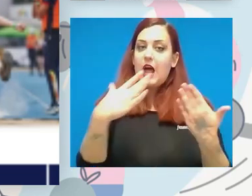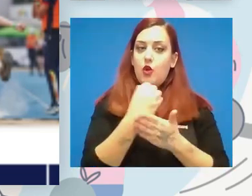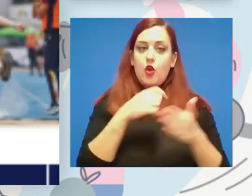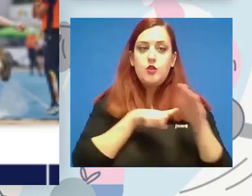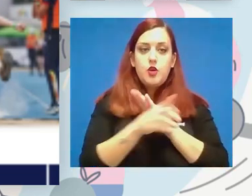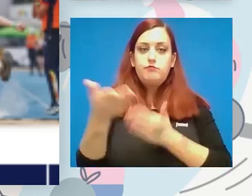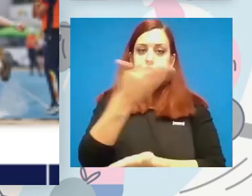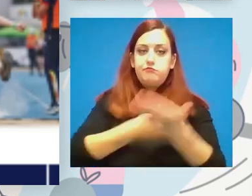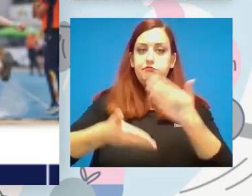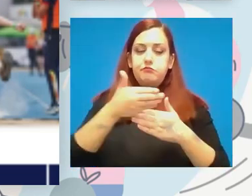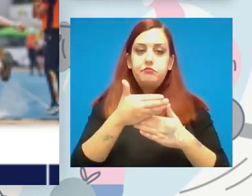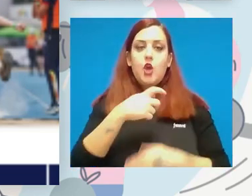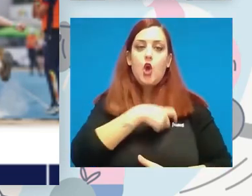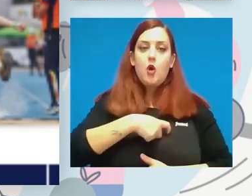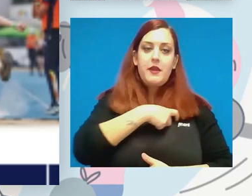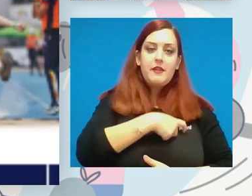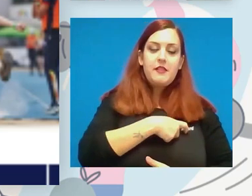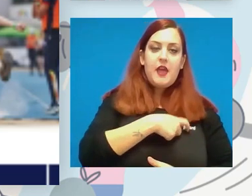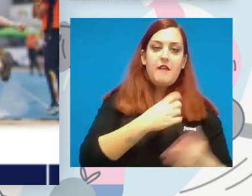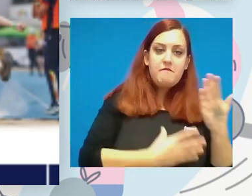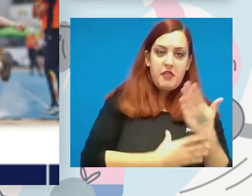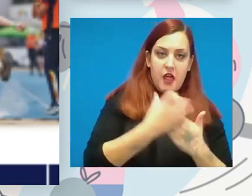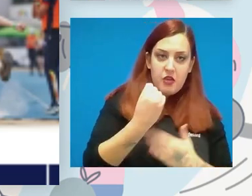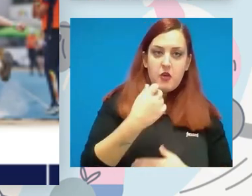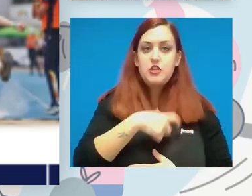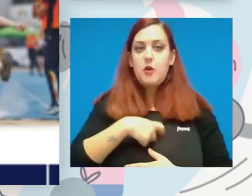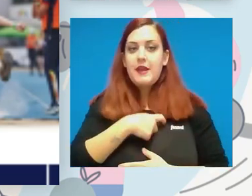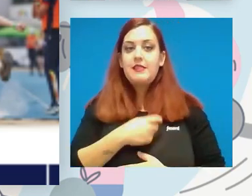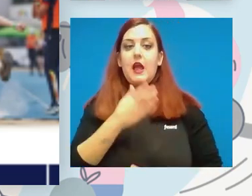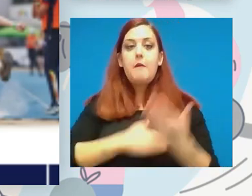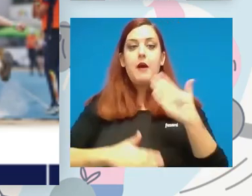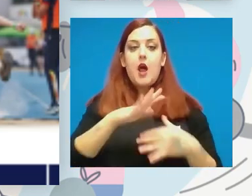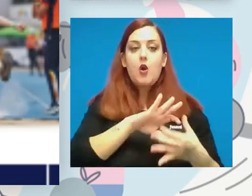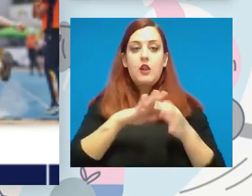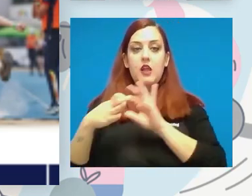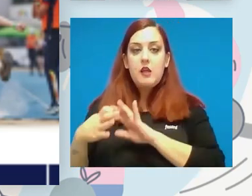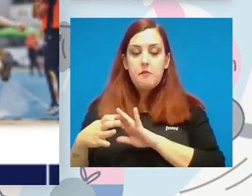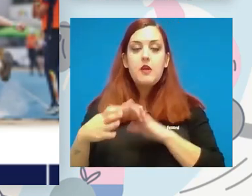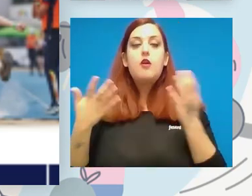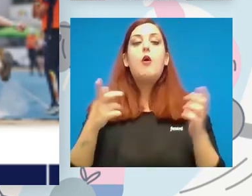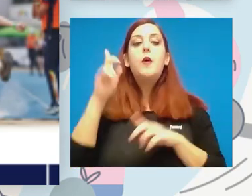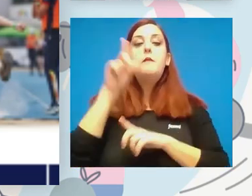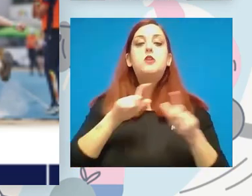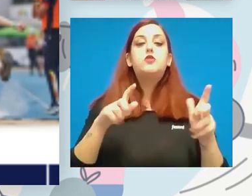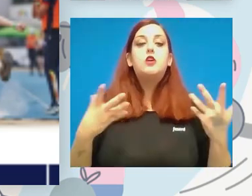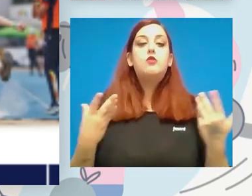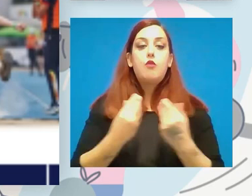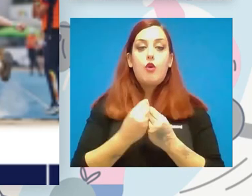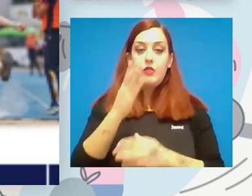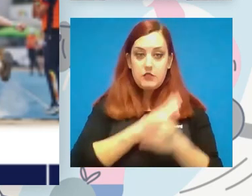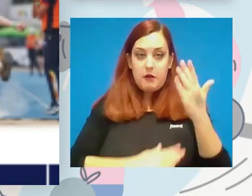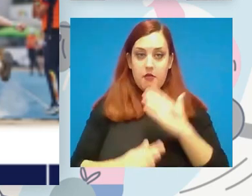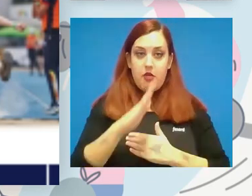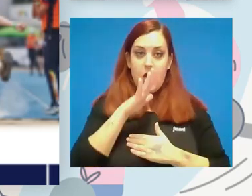todos los agentes de diferentes federaciones relacionados con todo el ámbito paralímpico, personas con discapacidad, porque ha sido un trabajo